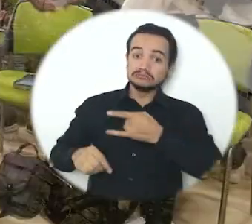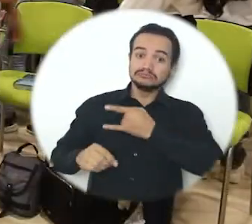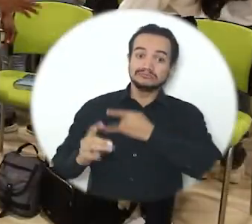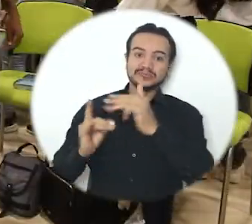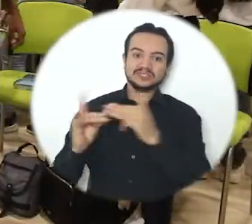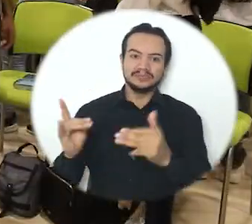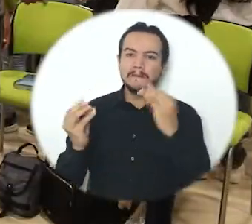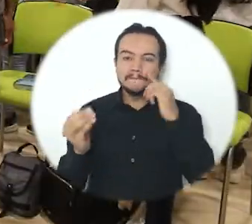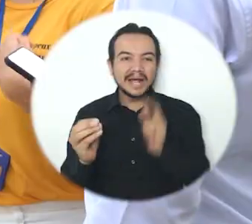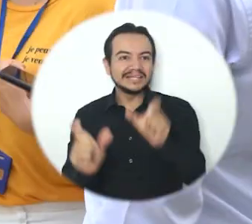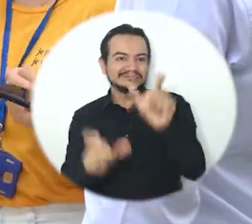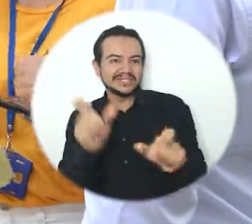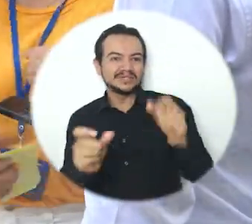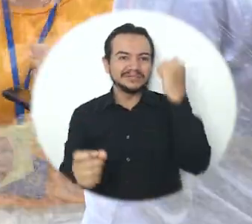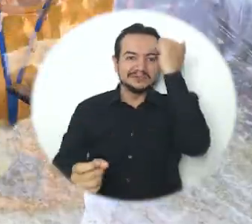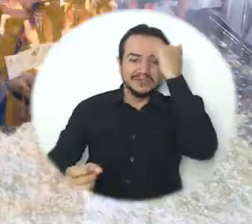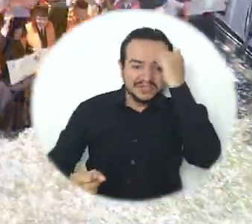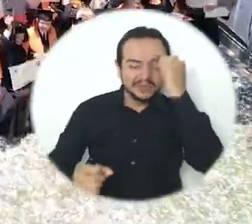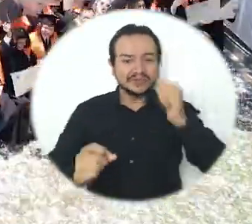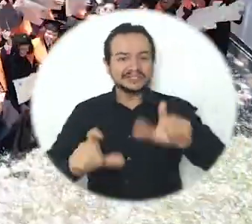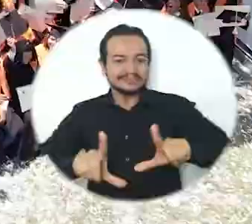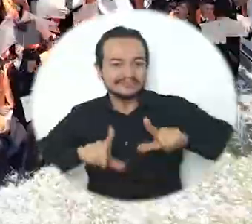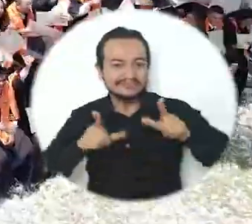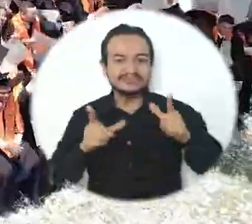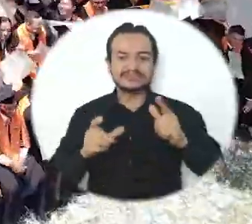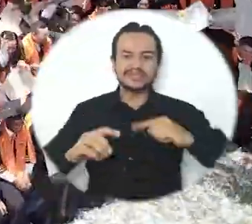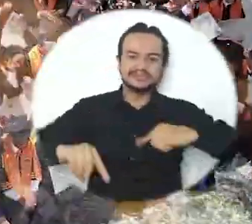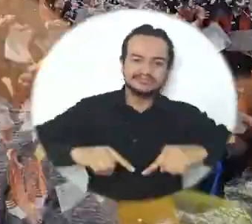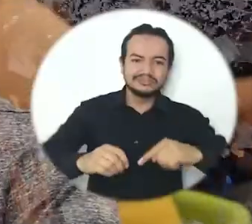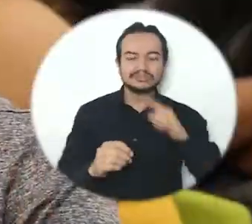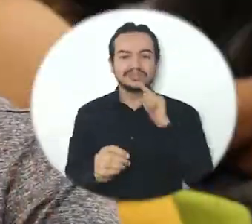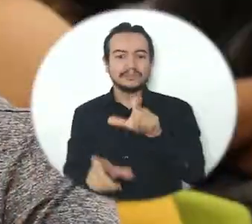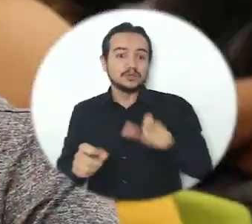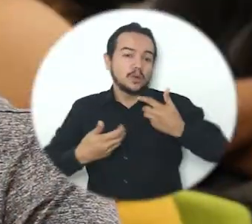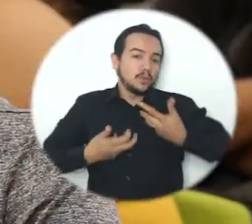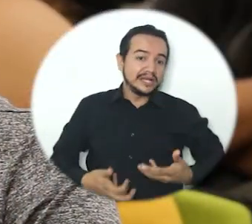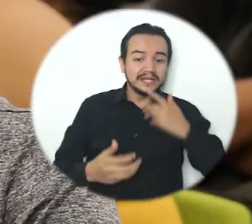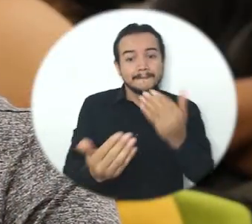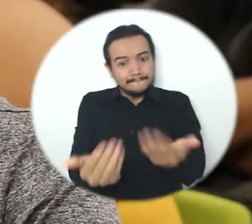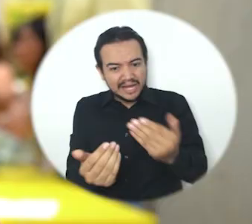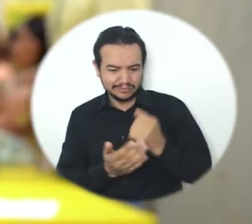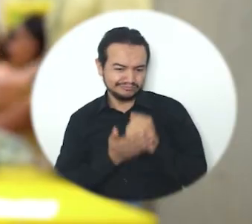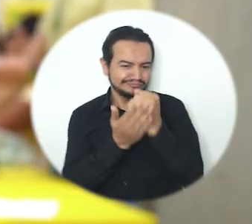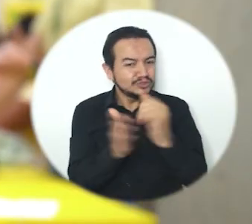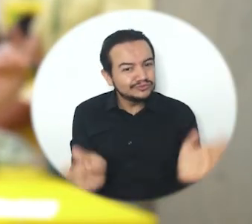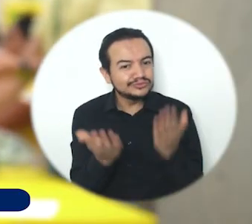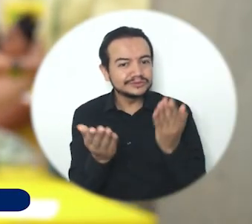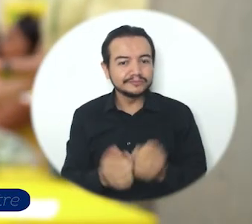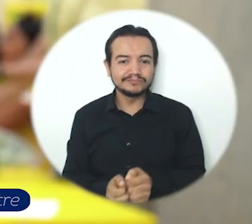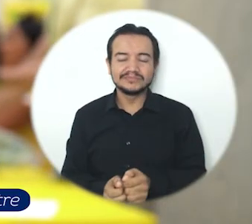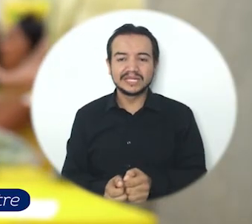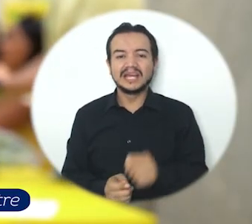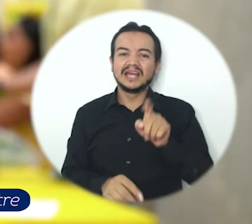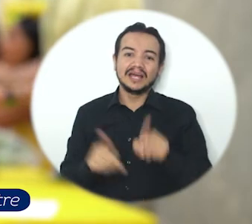siendo el hogar donde estudiantes, docentes, trabajadores y graduados puedan encontrar una mano amiga para vivir. Tal vez a veces